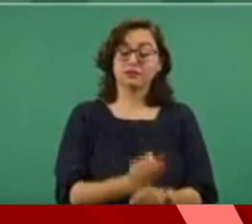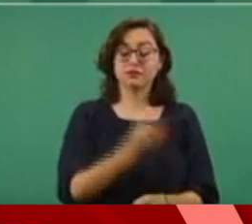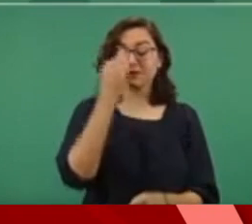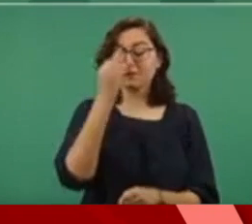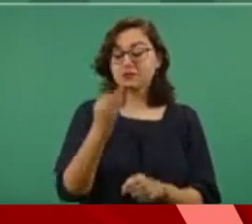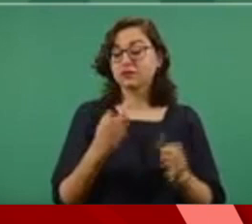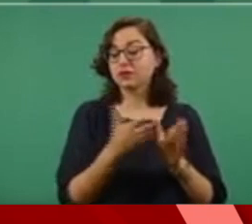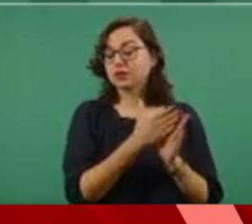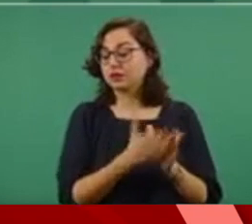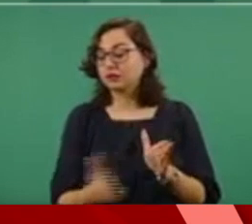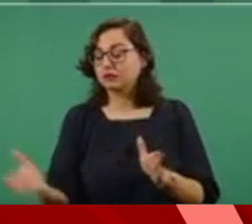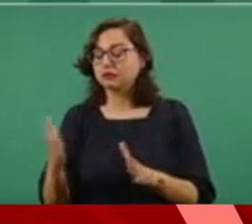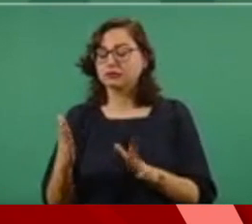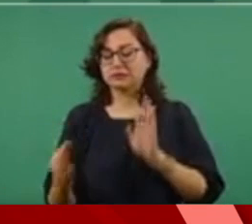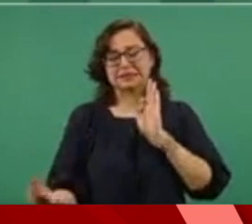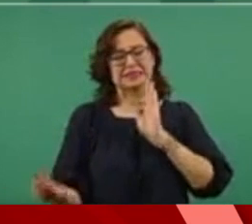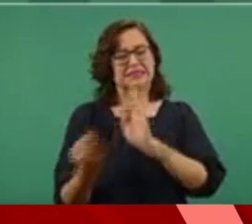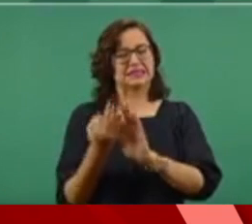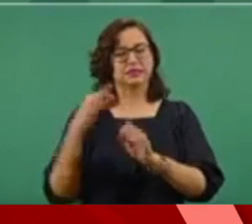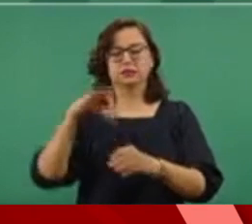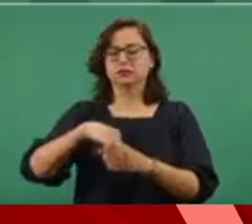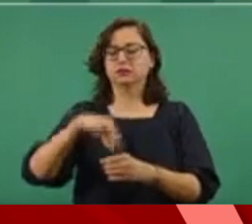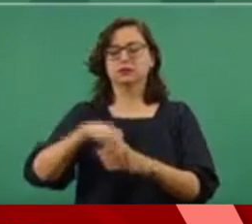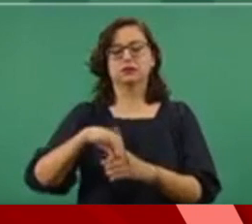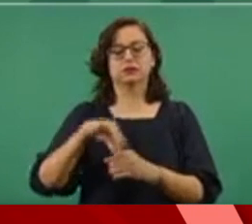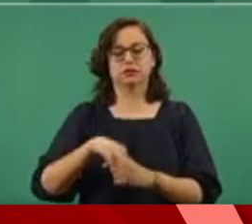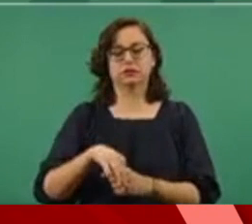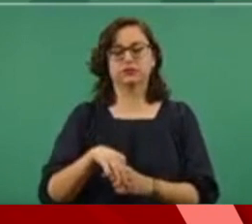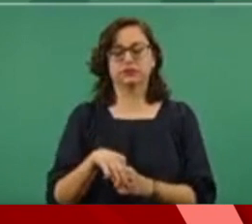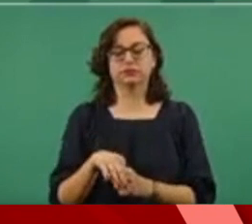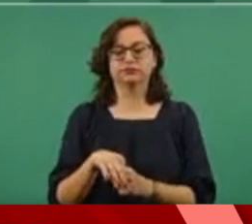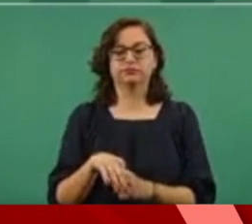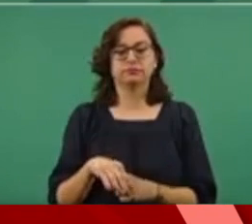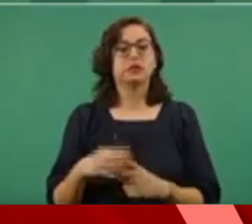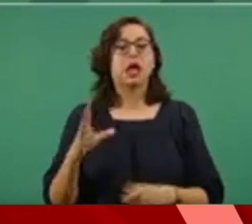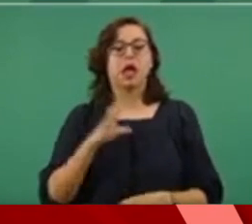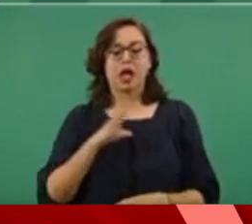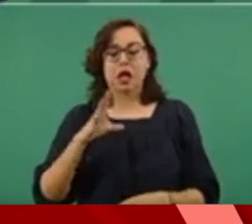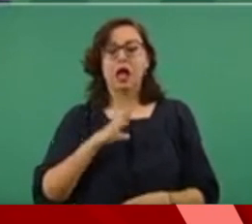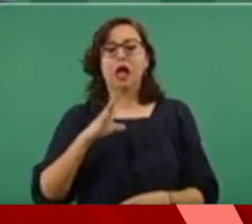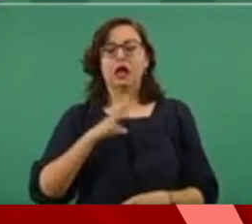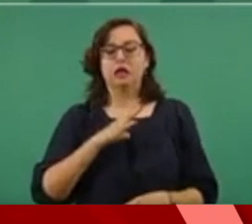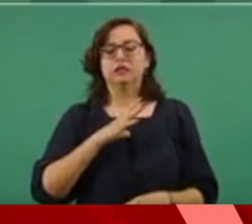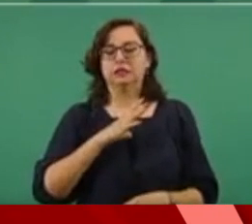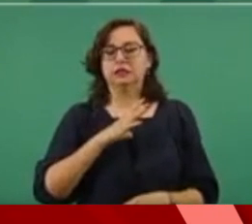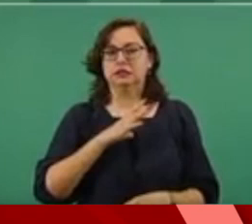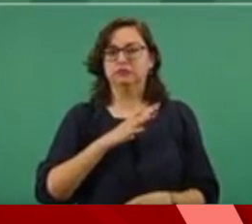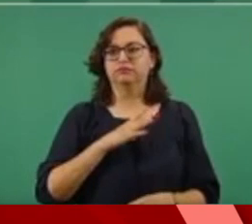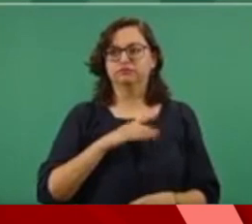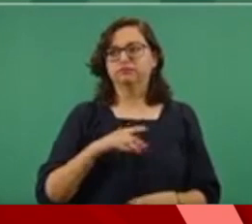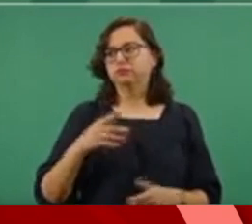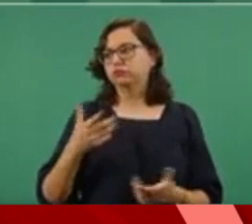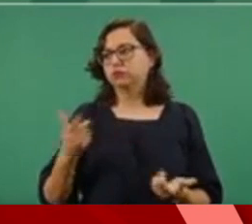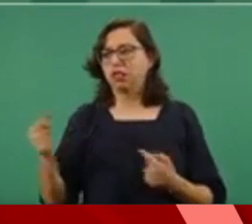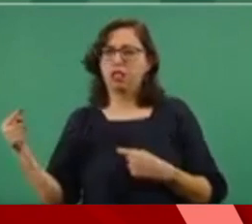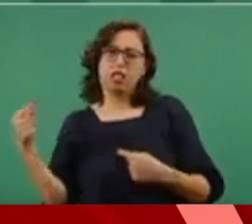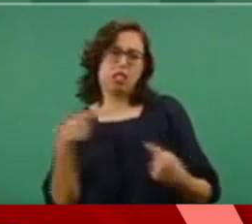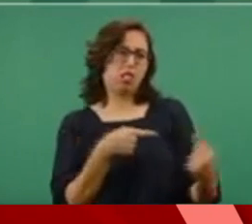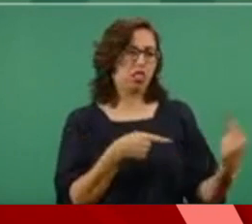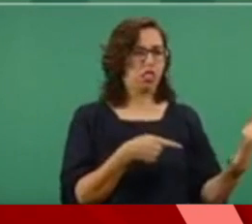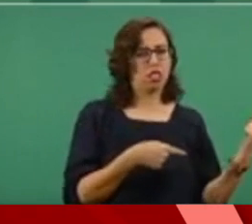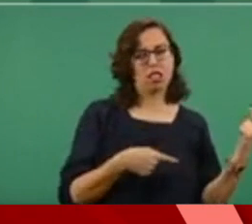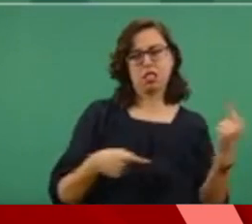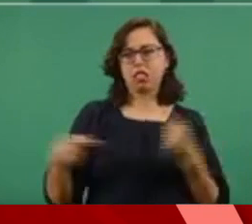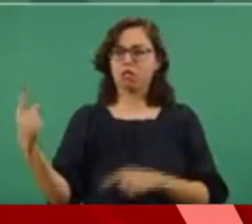hay esas acusaciones que no